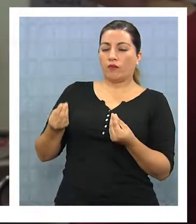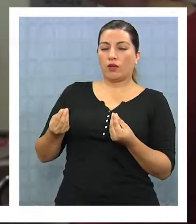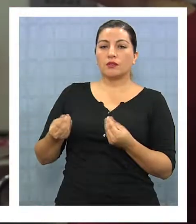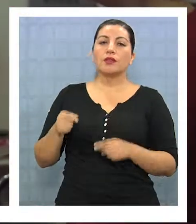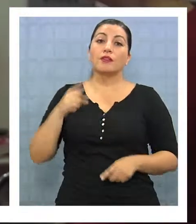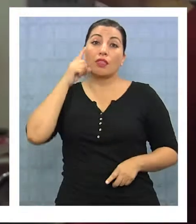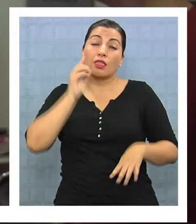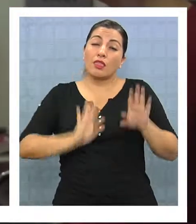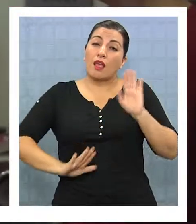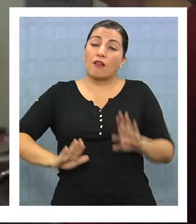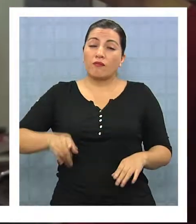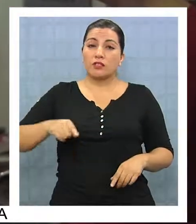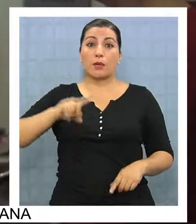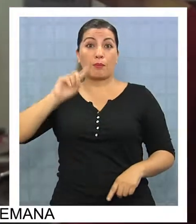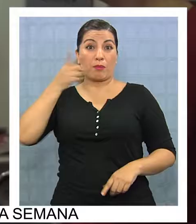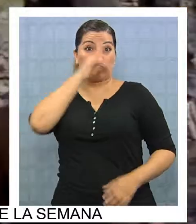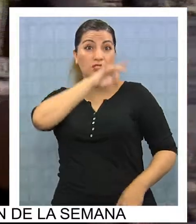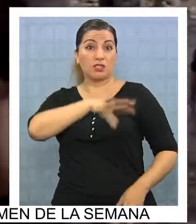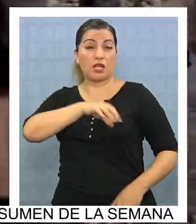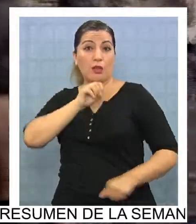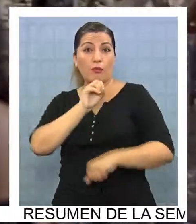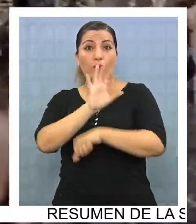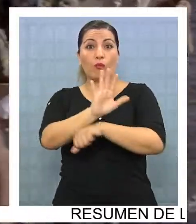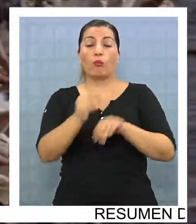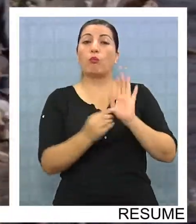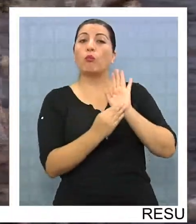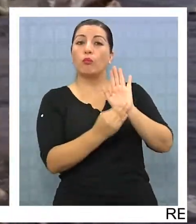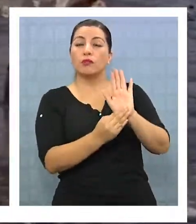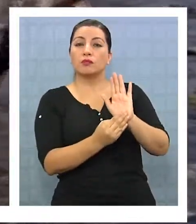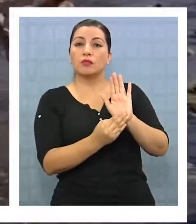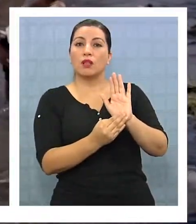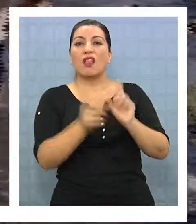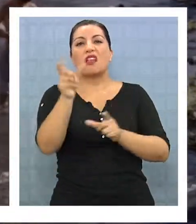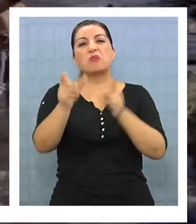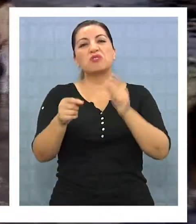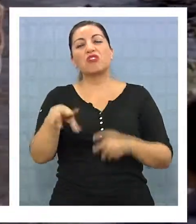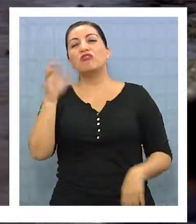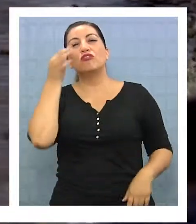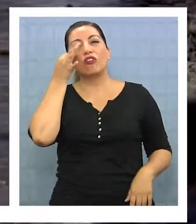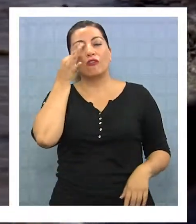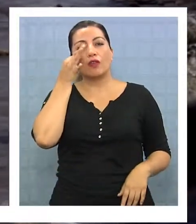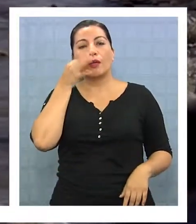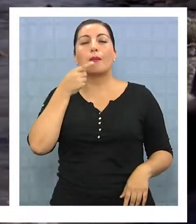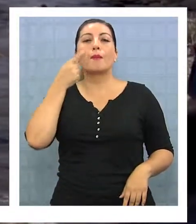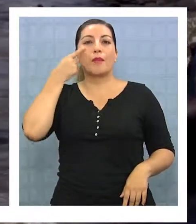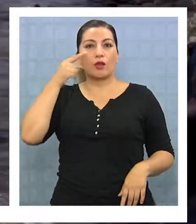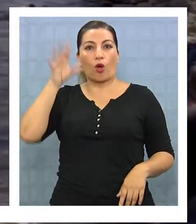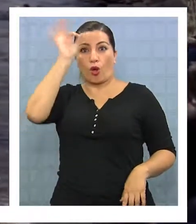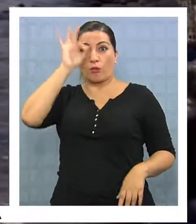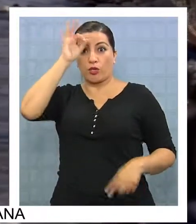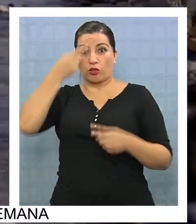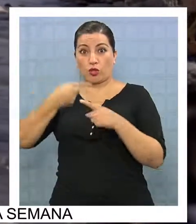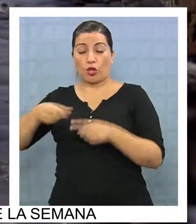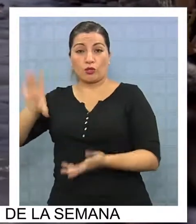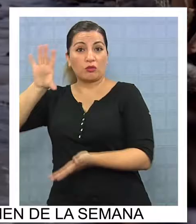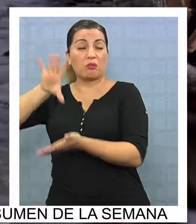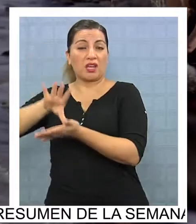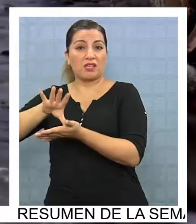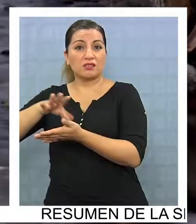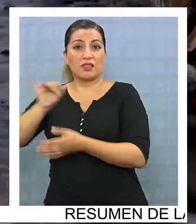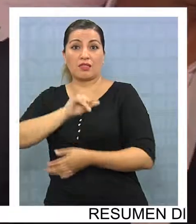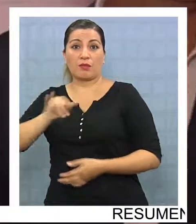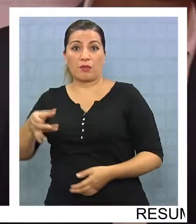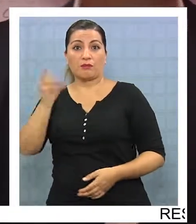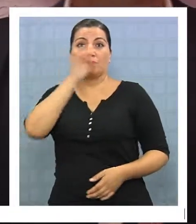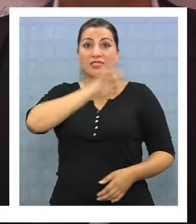pasaría que si se estrenaran acá primero, la gente no las iría a ver, pero valora mucho la opinión de afuera. Así que ojalá no